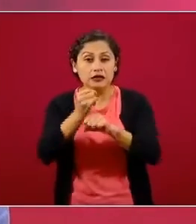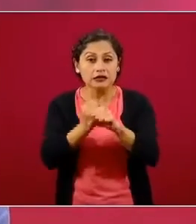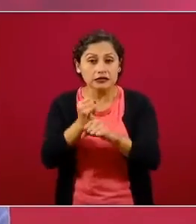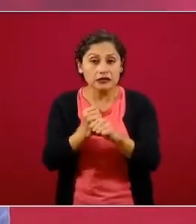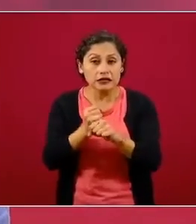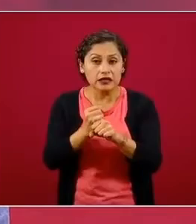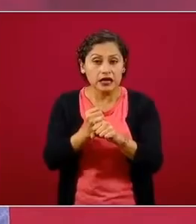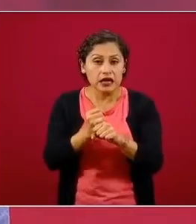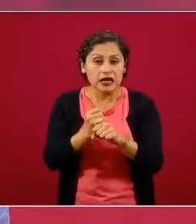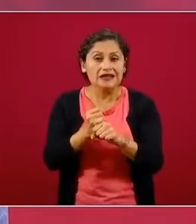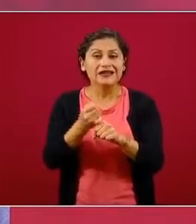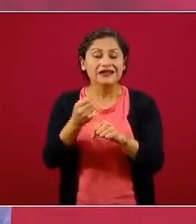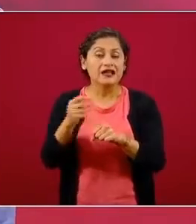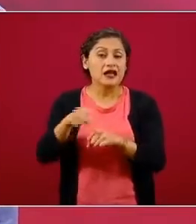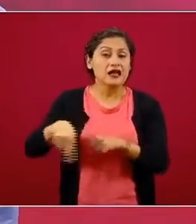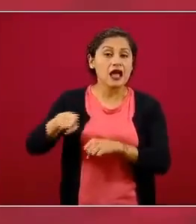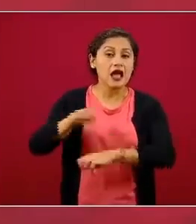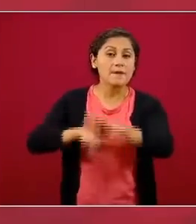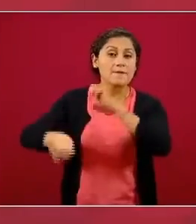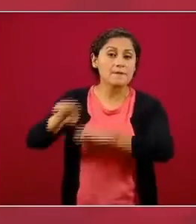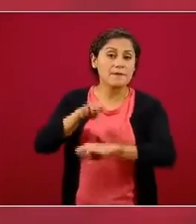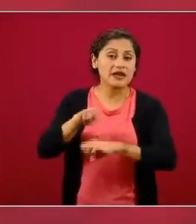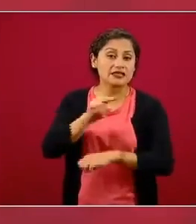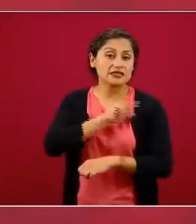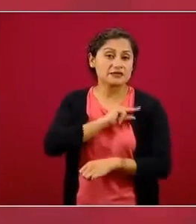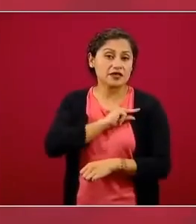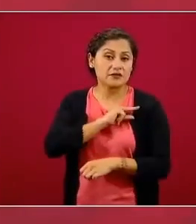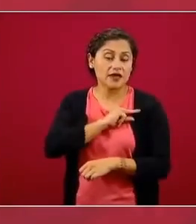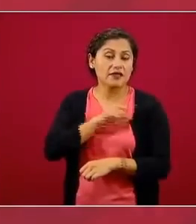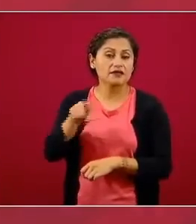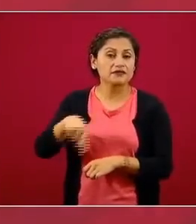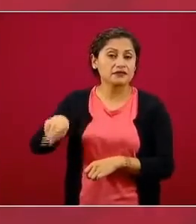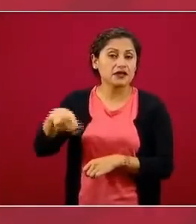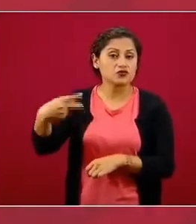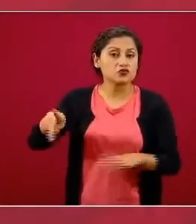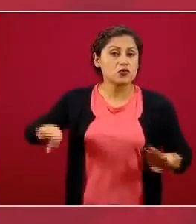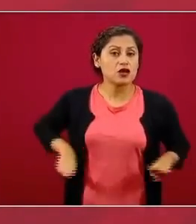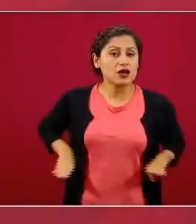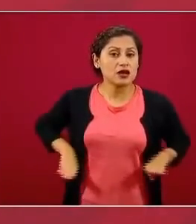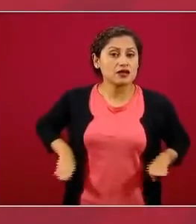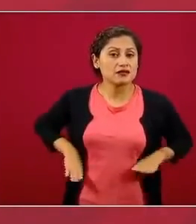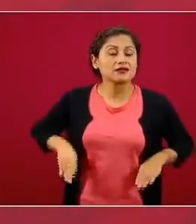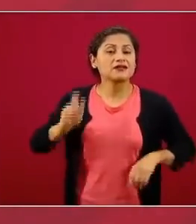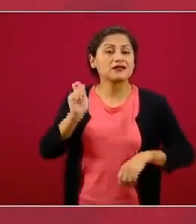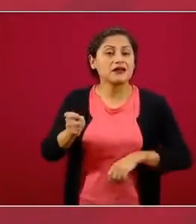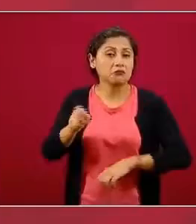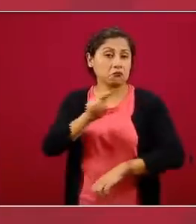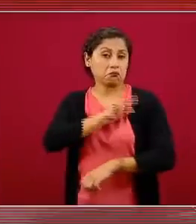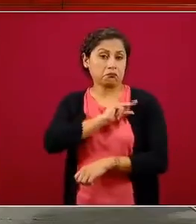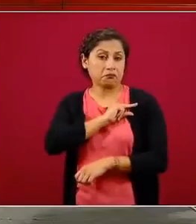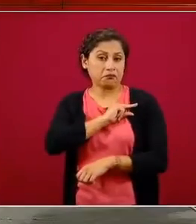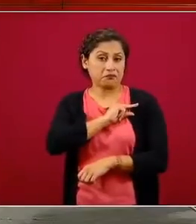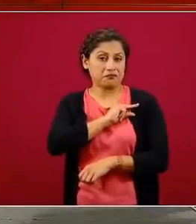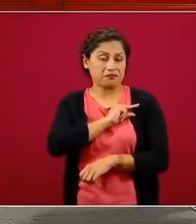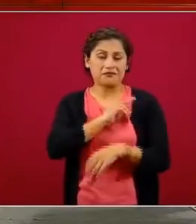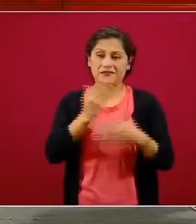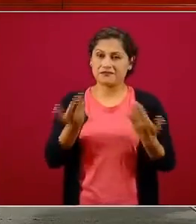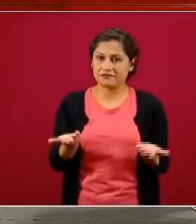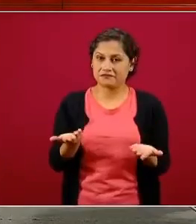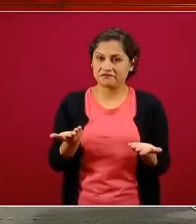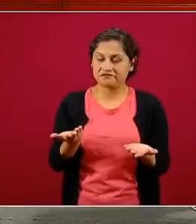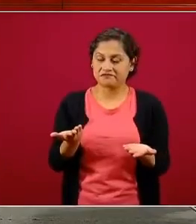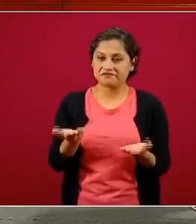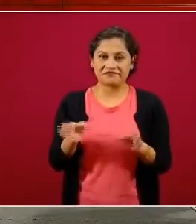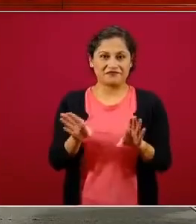privadas, que son oligopólicas además característicamente, pero son empresas privadas. Entonces, no me